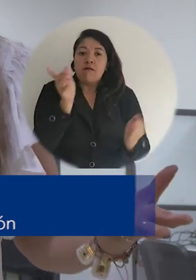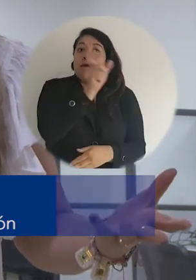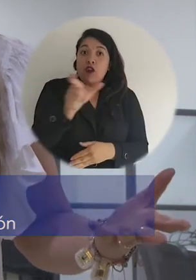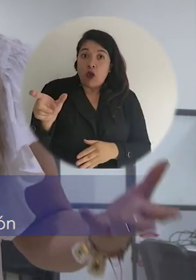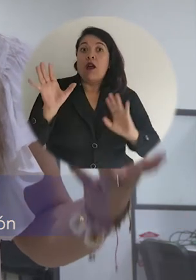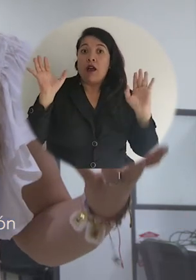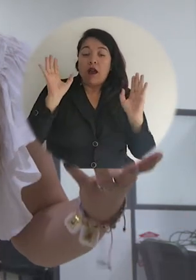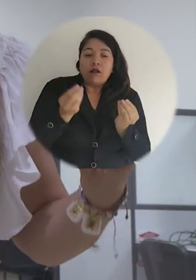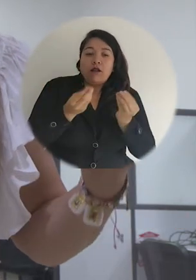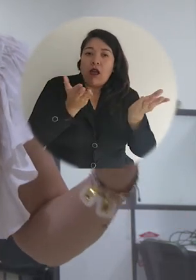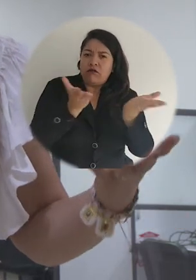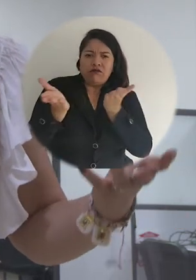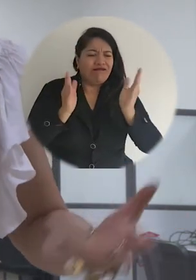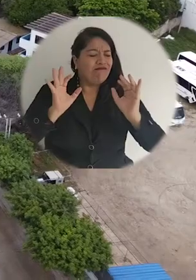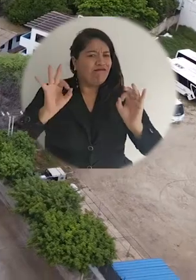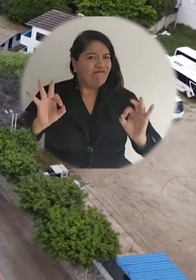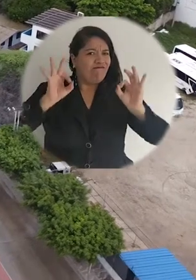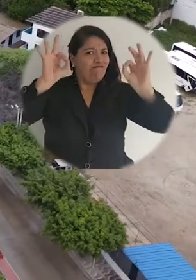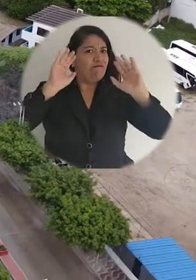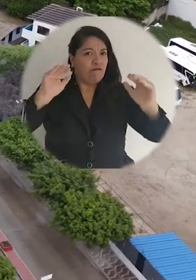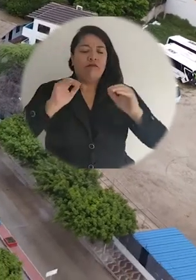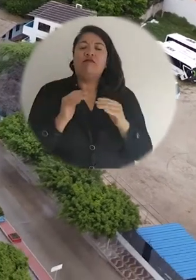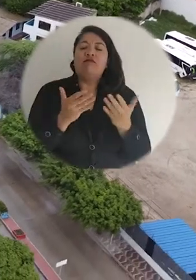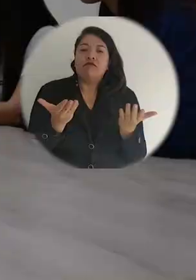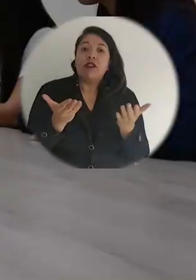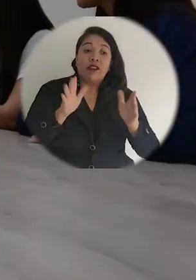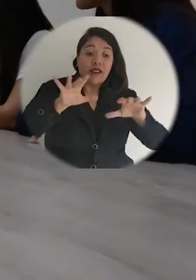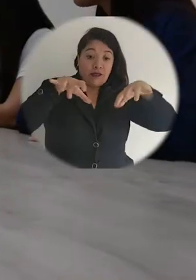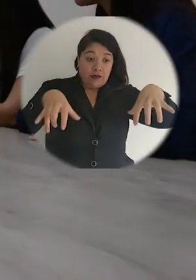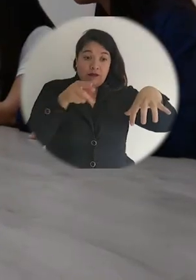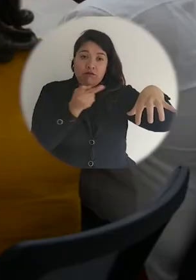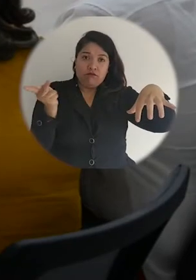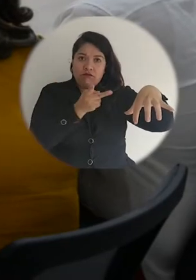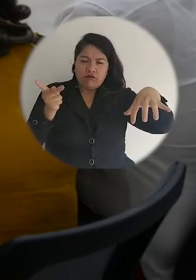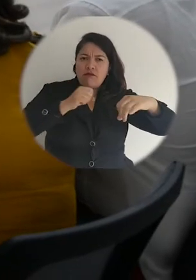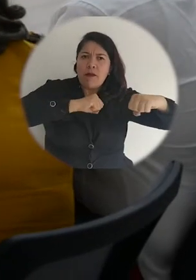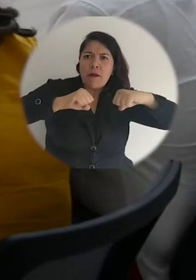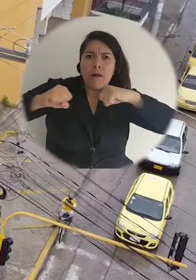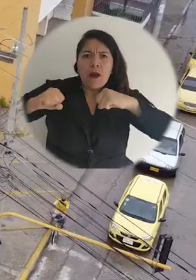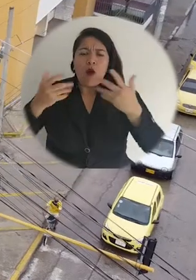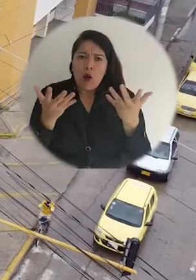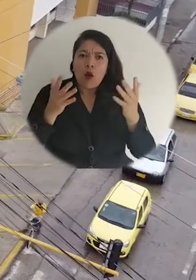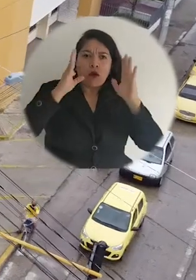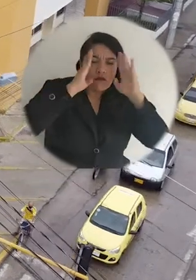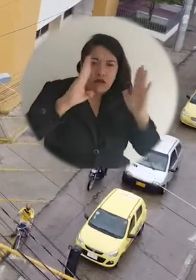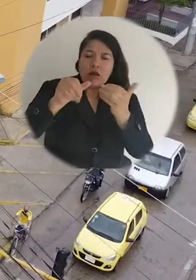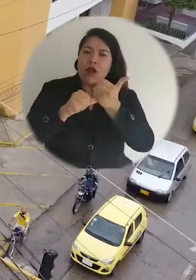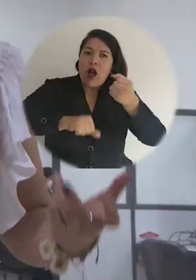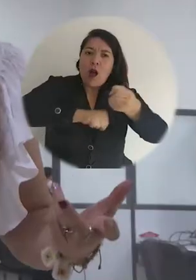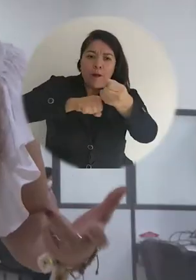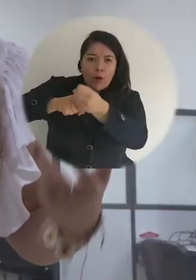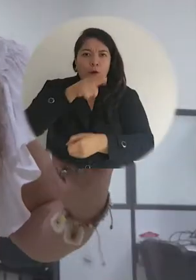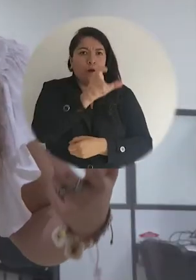proyección de la universidad a la comunidad, pues son servicios de excelente calidad. Desde el consultorio jurídico y centro de conciliación con el servicio